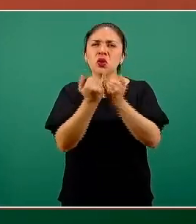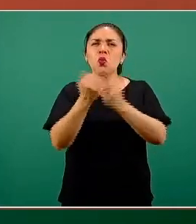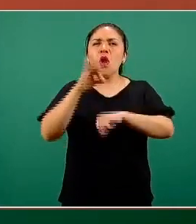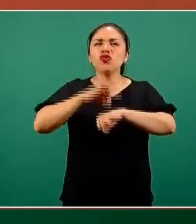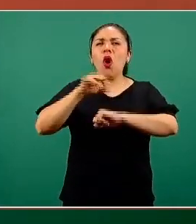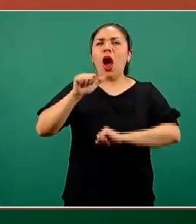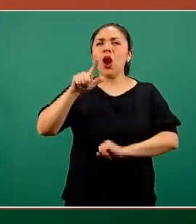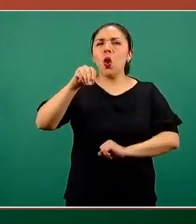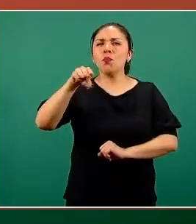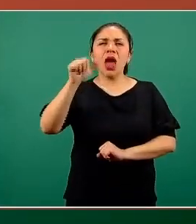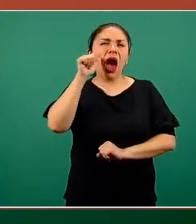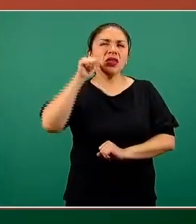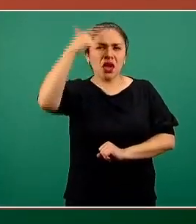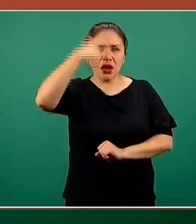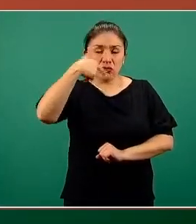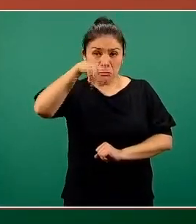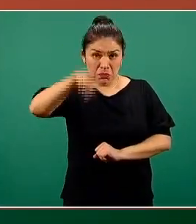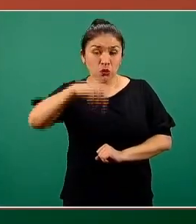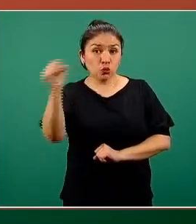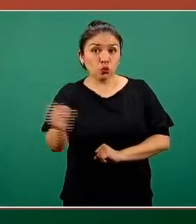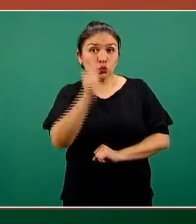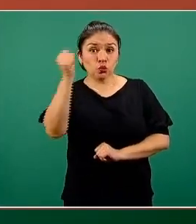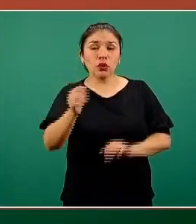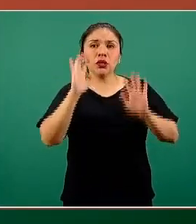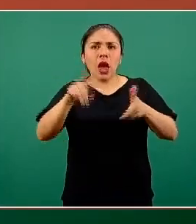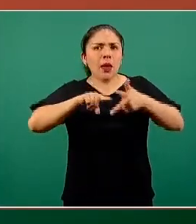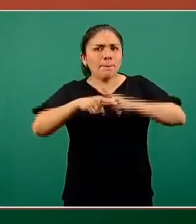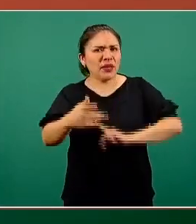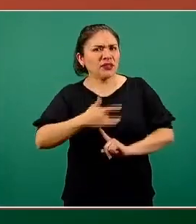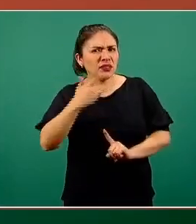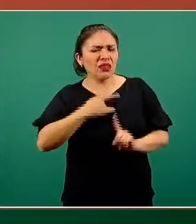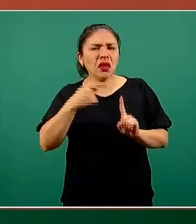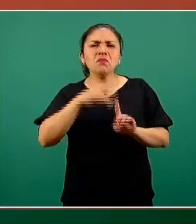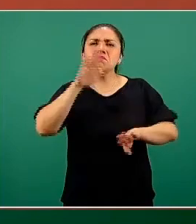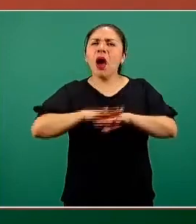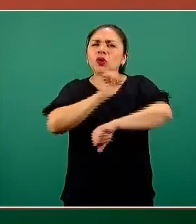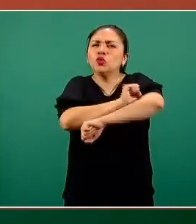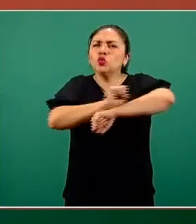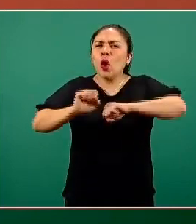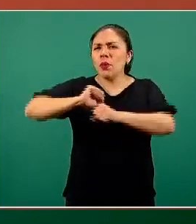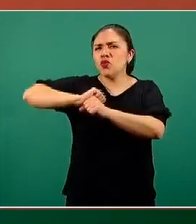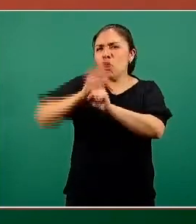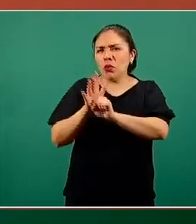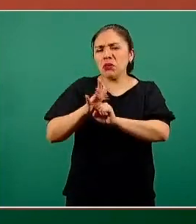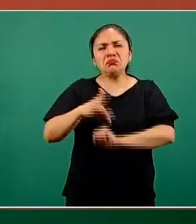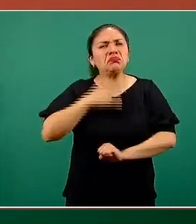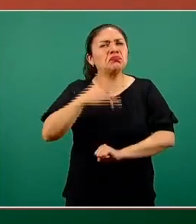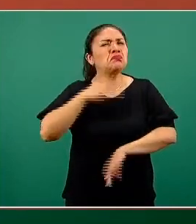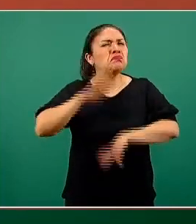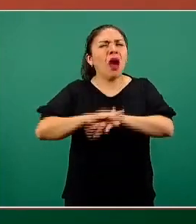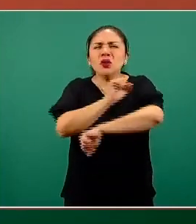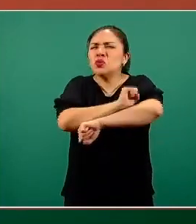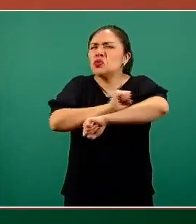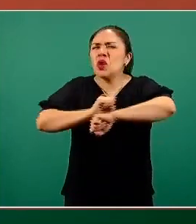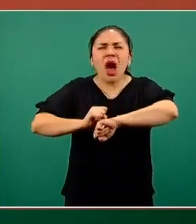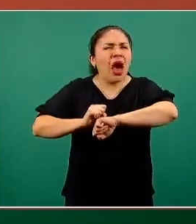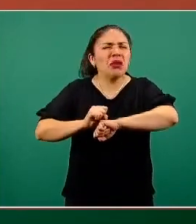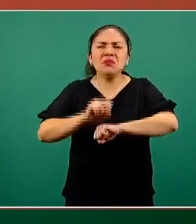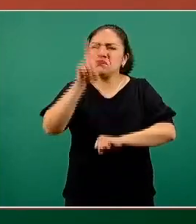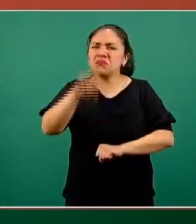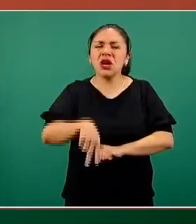ayer por la noche, afortunadamente abrió con un cuadro clínico de COVID leve, ha tenido síntomas mínimos, básicamente ha tenido